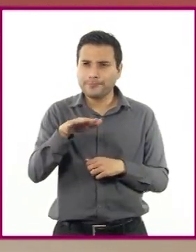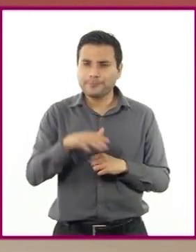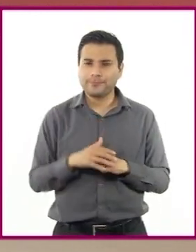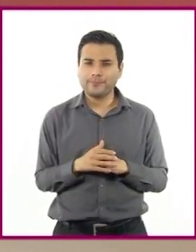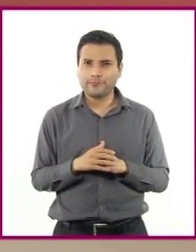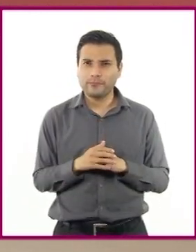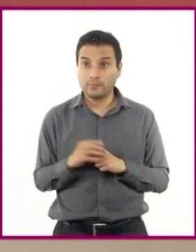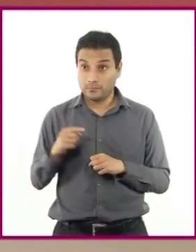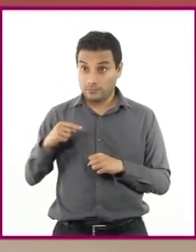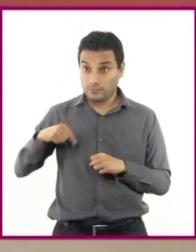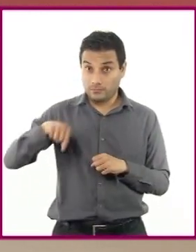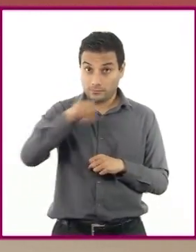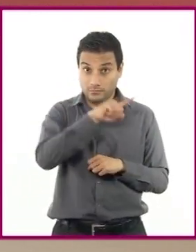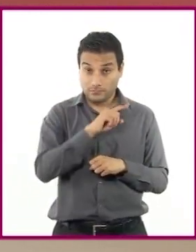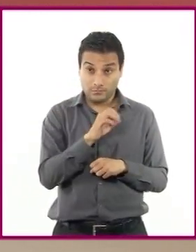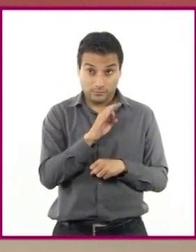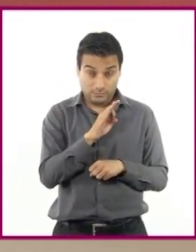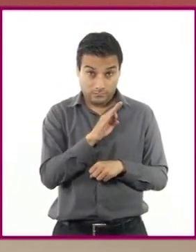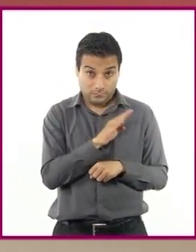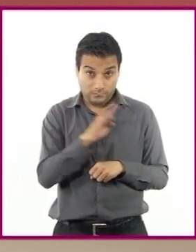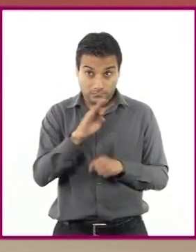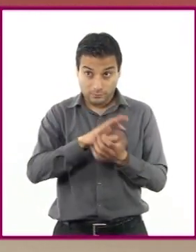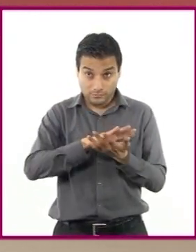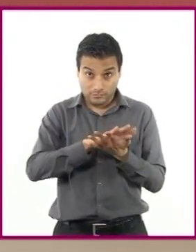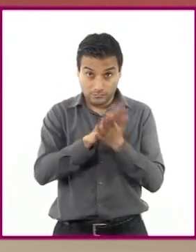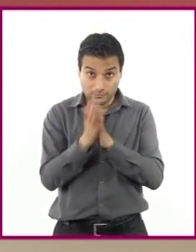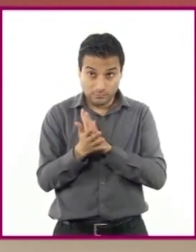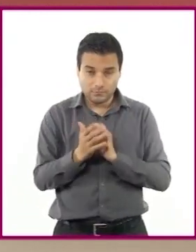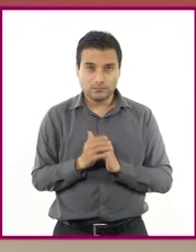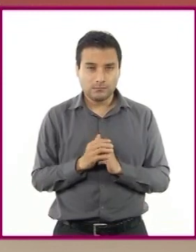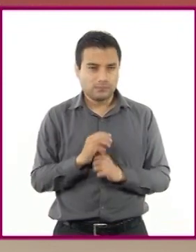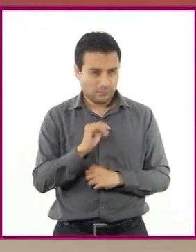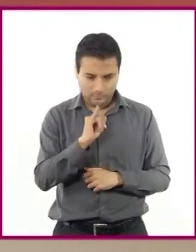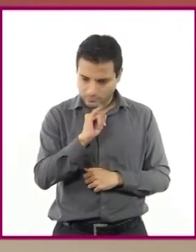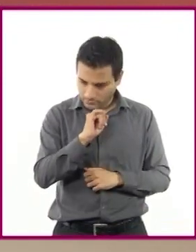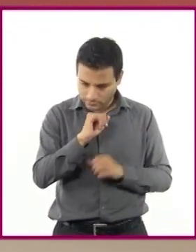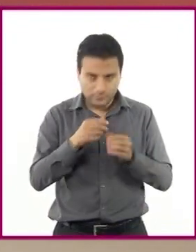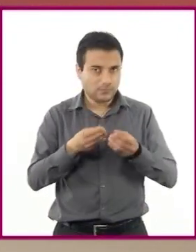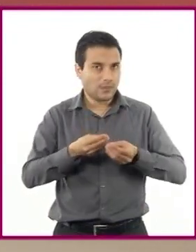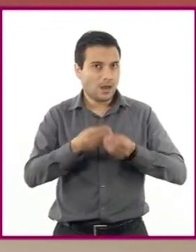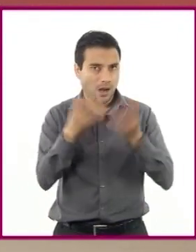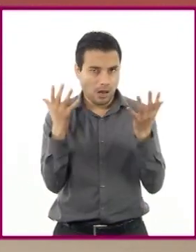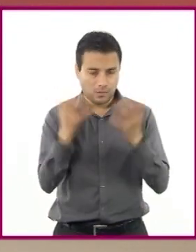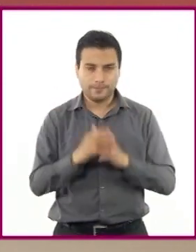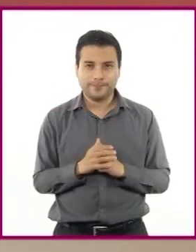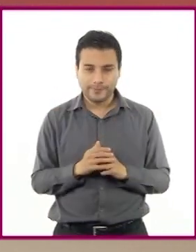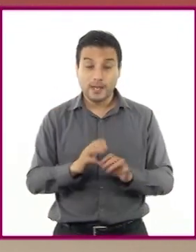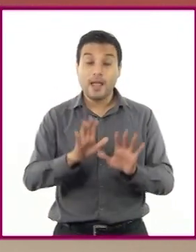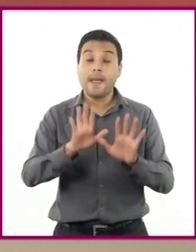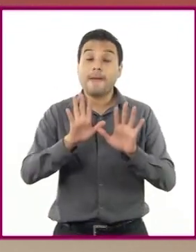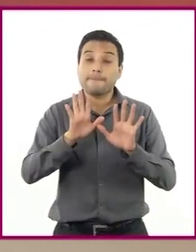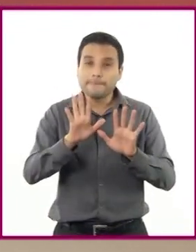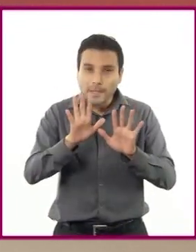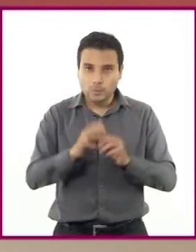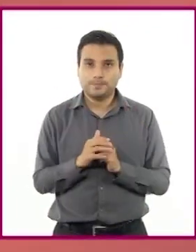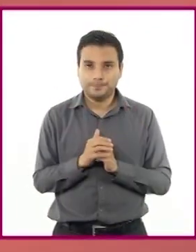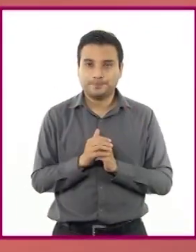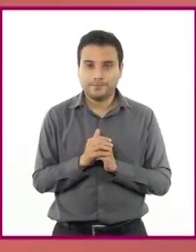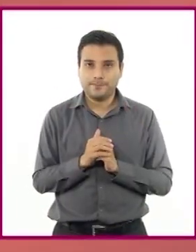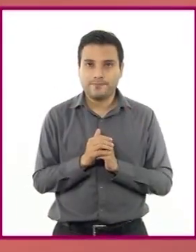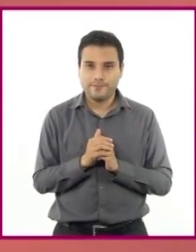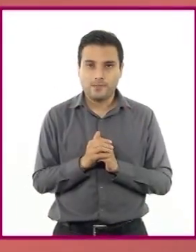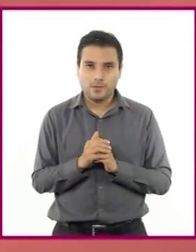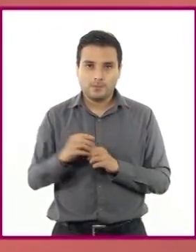¿nosotros podríamos hacer algo similar? Claro que sí. Pero nosotros, al igual que los